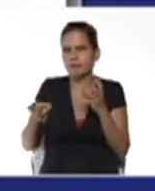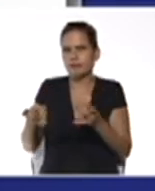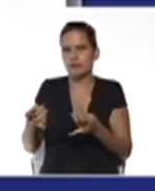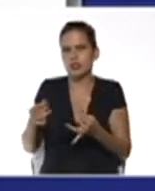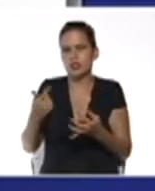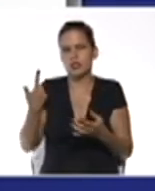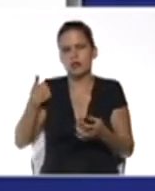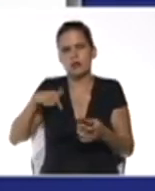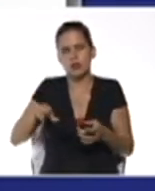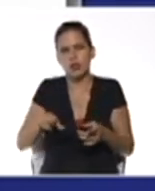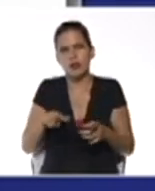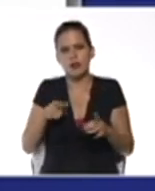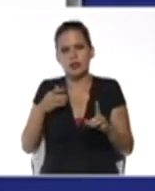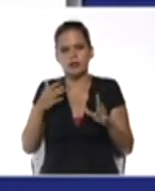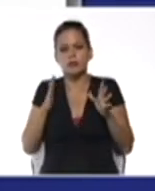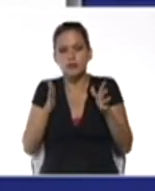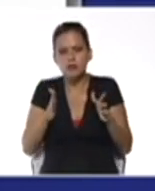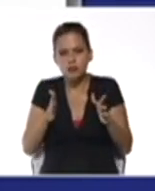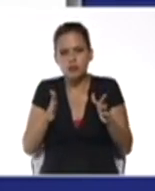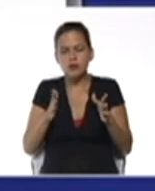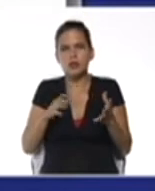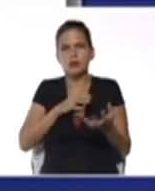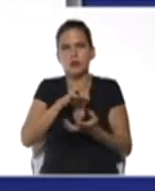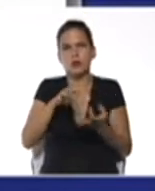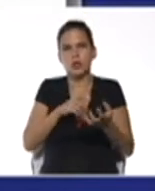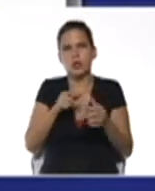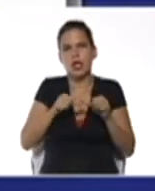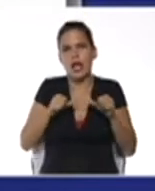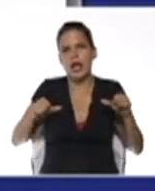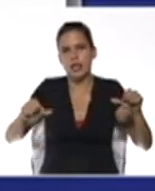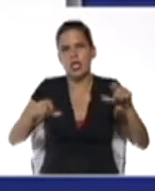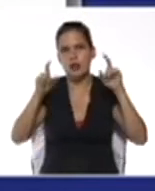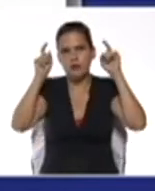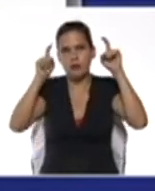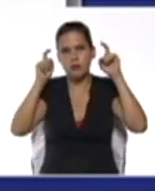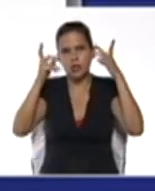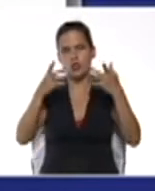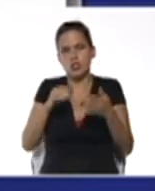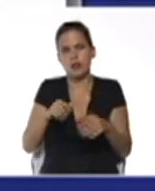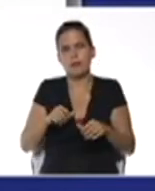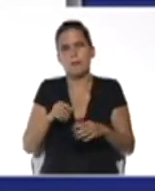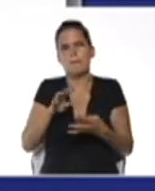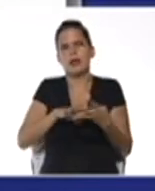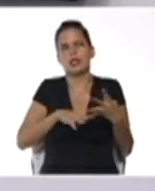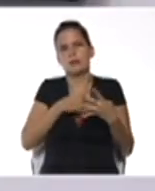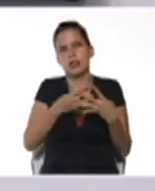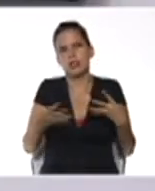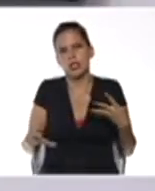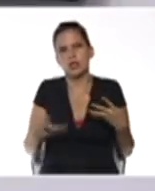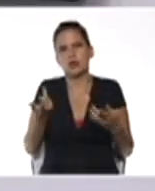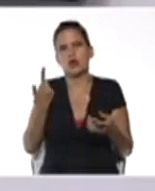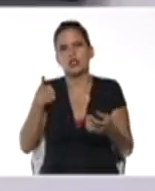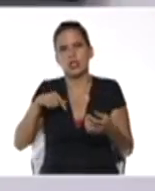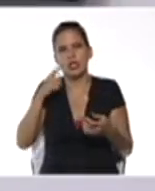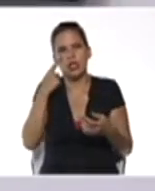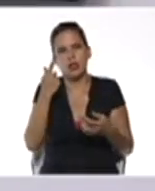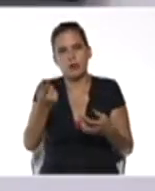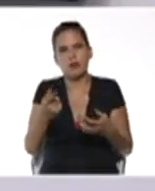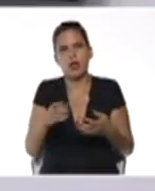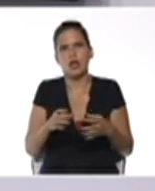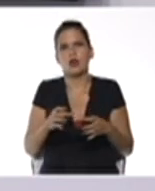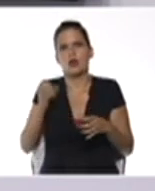de enfrentarse a alguna situación en cuanto al área de formación de matemática eso es con lo relacionado a lo que tiene que ver con la